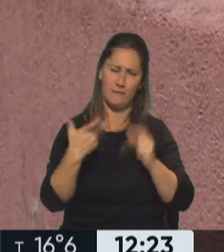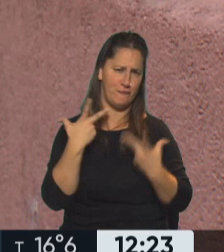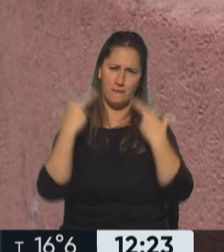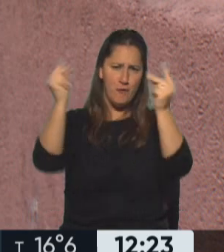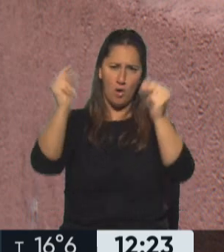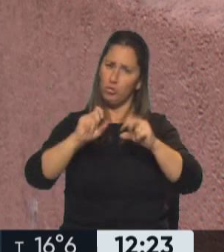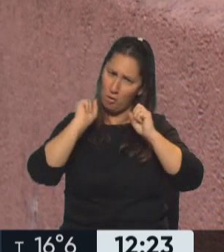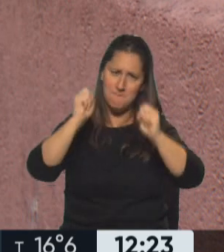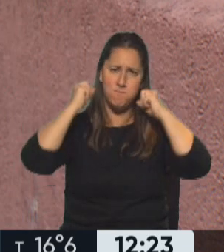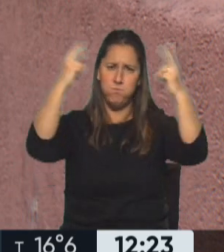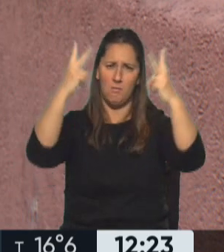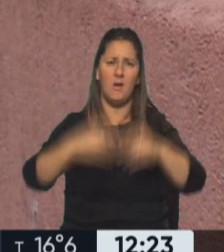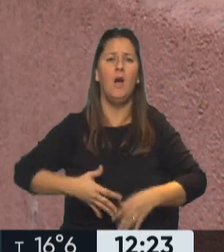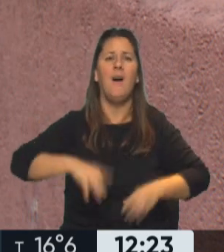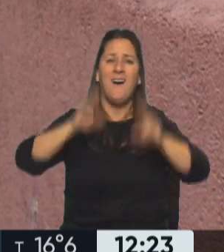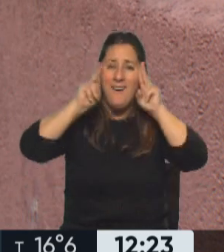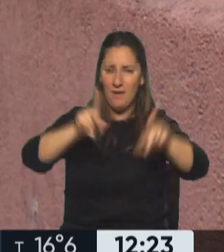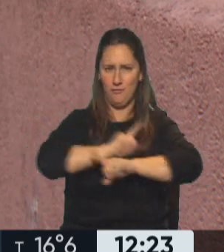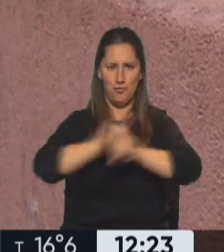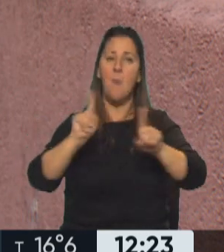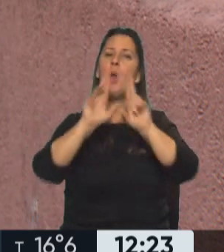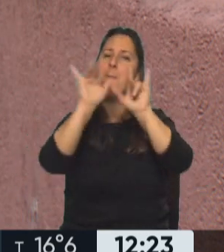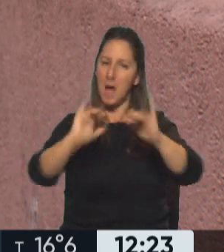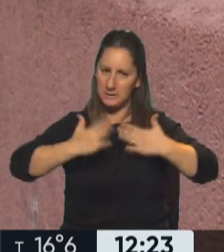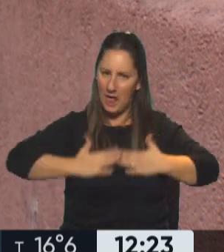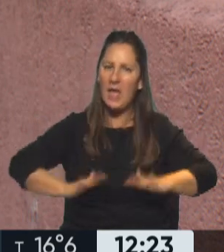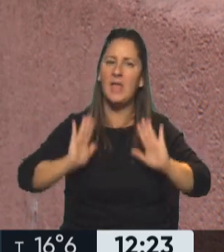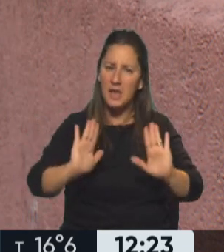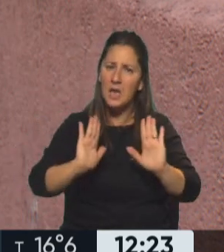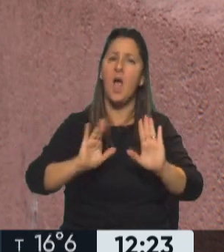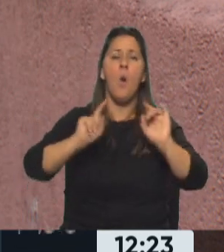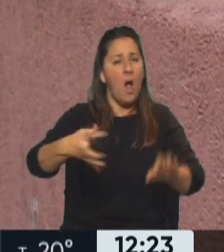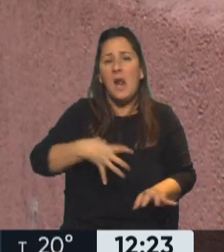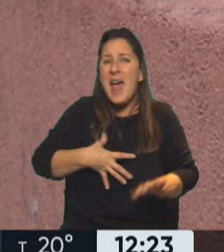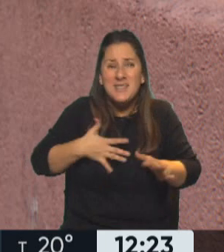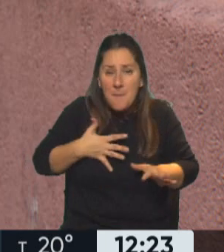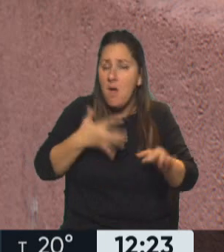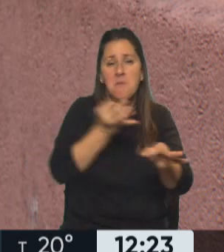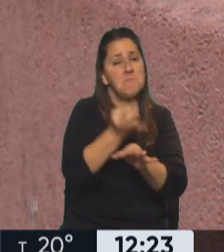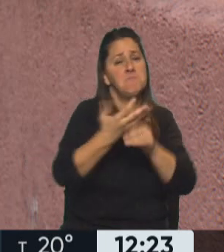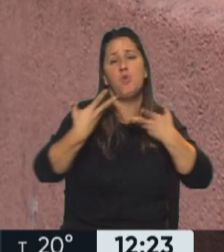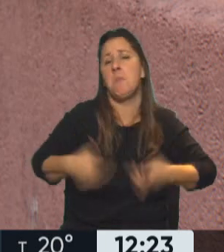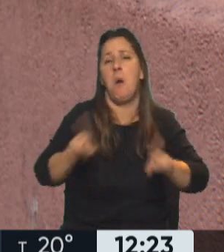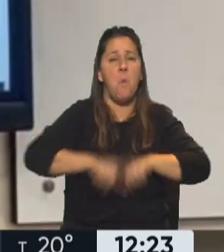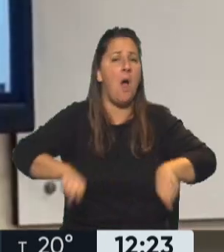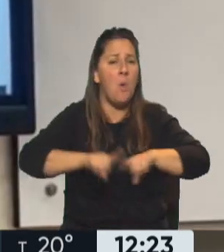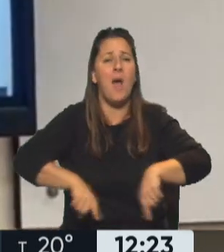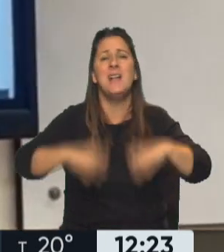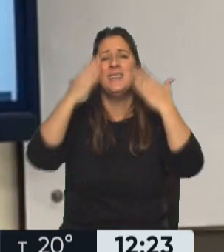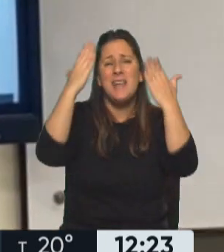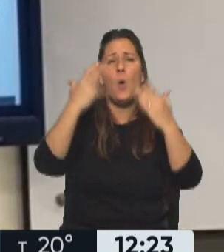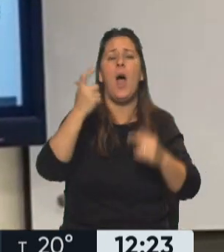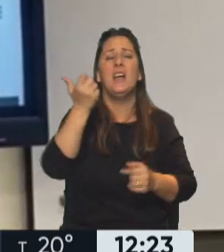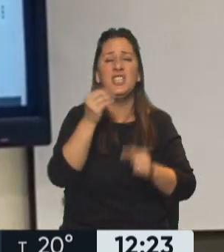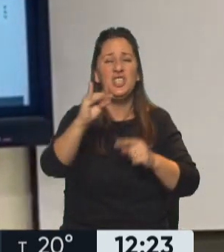desobedecerla pacíficamente, pero continuar dando clases como siempre lo hice, saludando a mis chiques, a mis